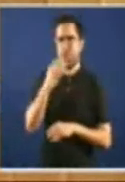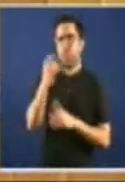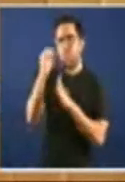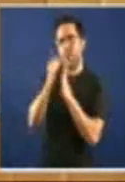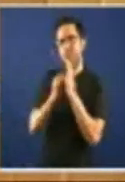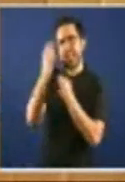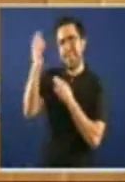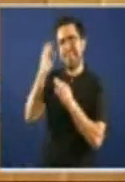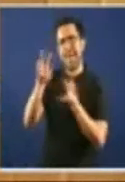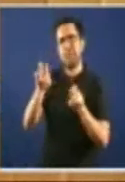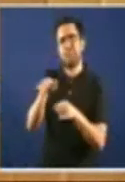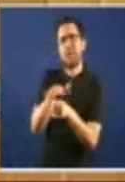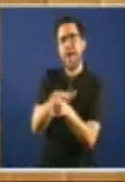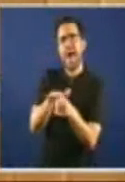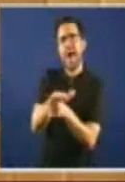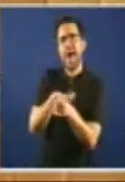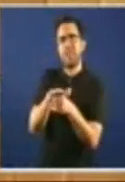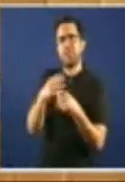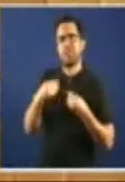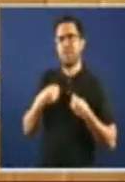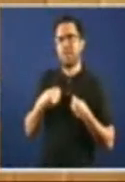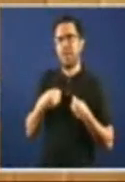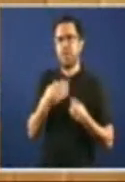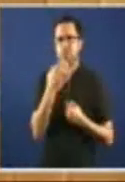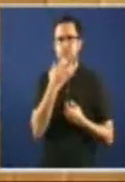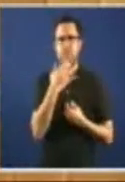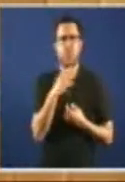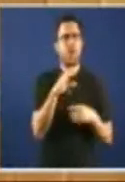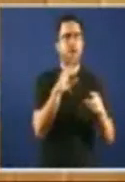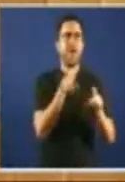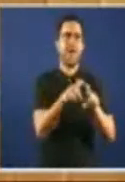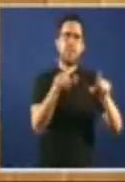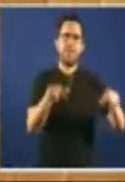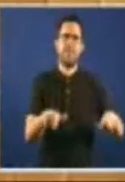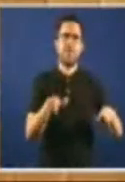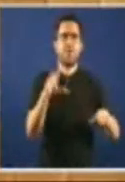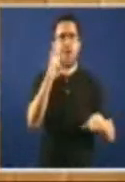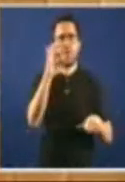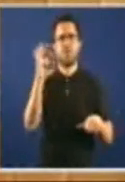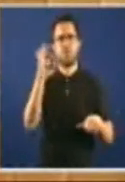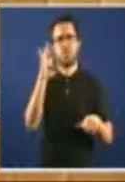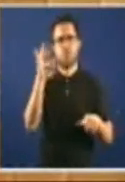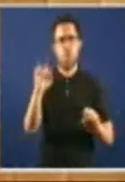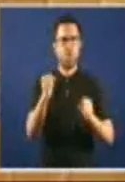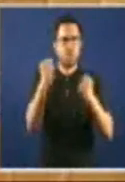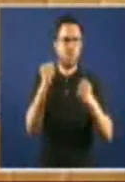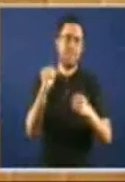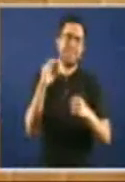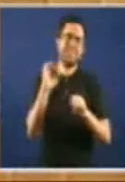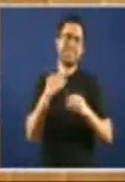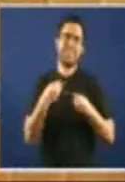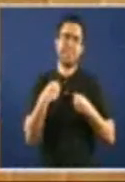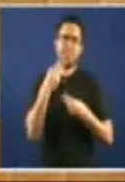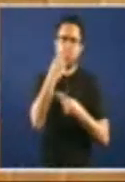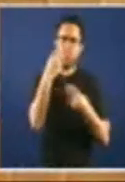Só sanidade pública Sería unha desas Organizacións sociais Que deberían Participar Pero vostedes Se niegan A